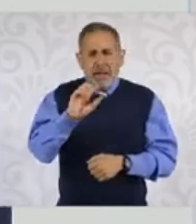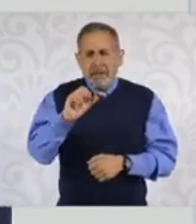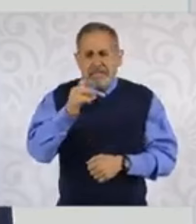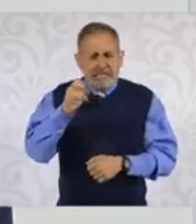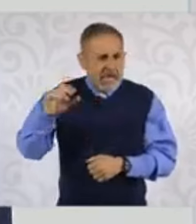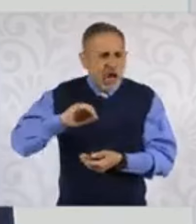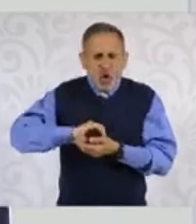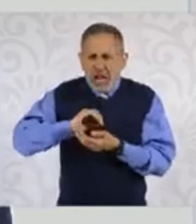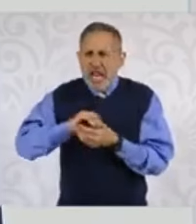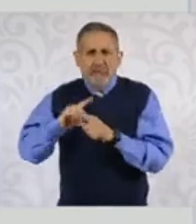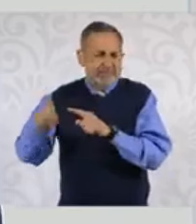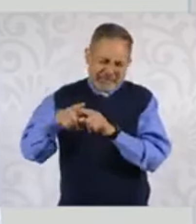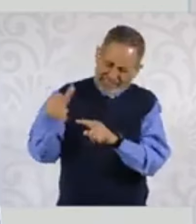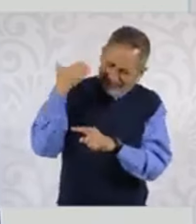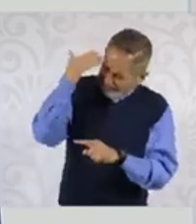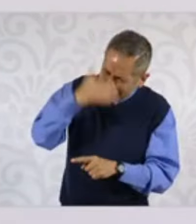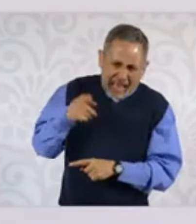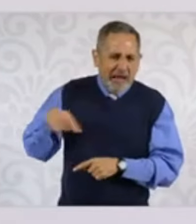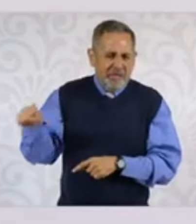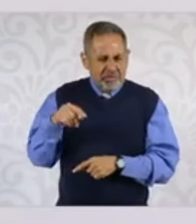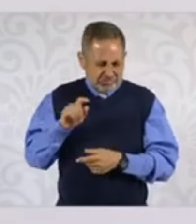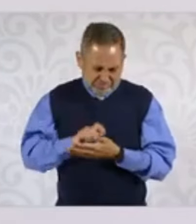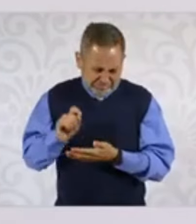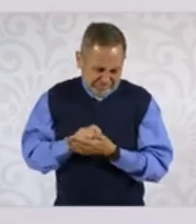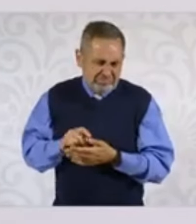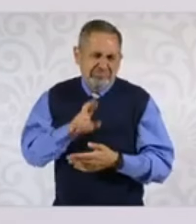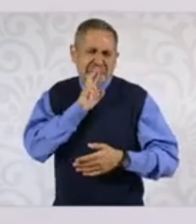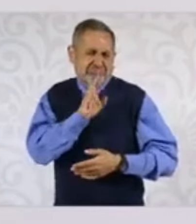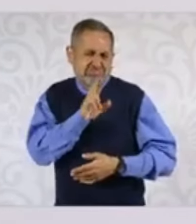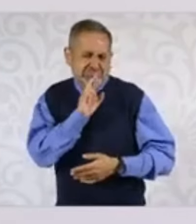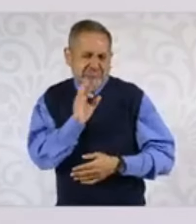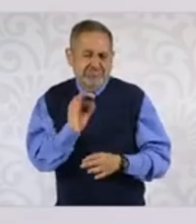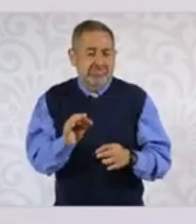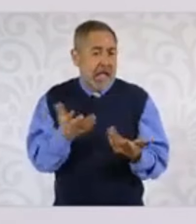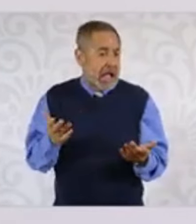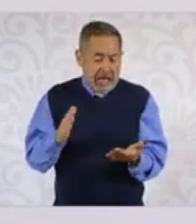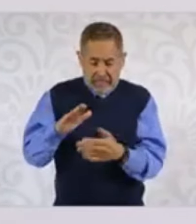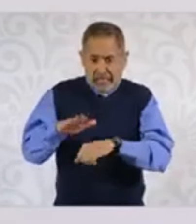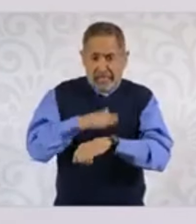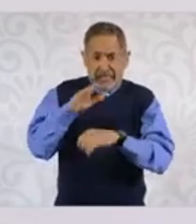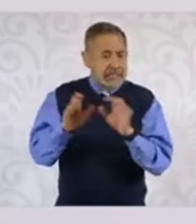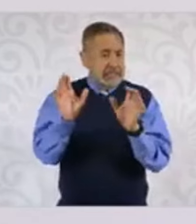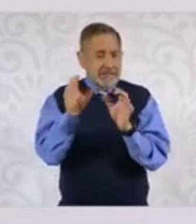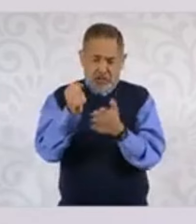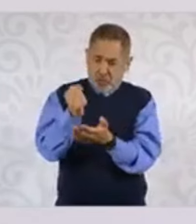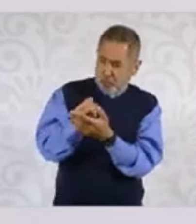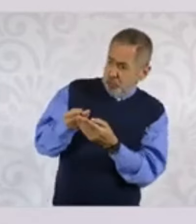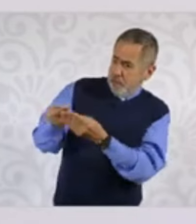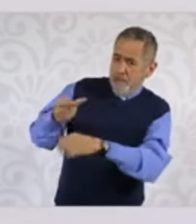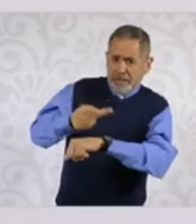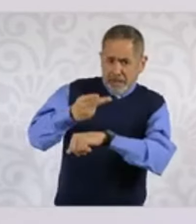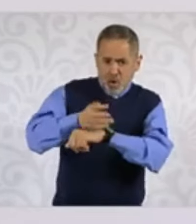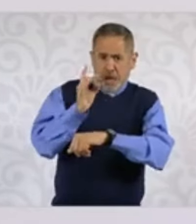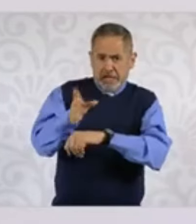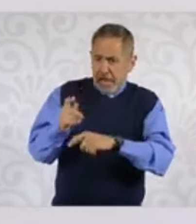adivinen que desde el 31 de octubre de este mes inician los depósitos, amigas y amigos. Así es, desde el 31